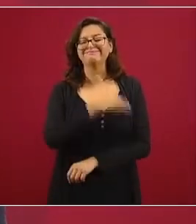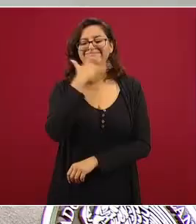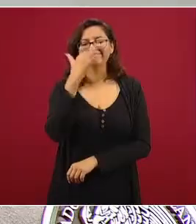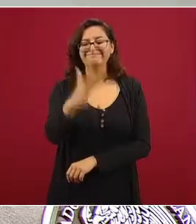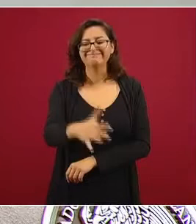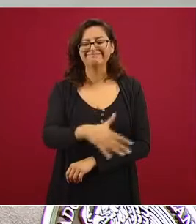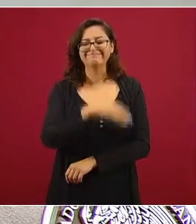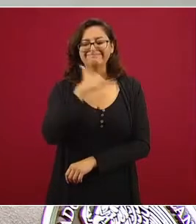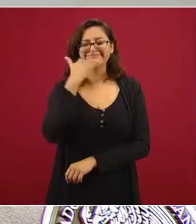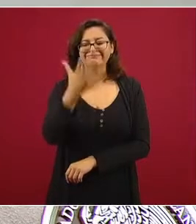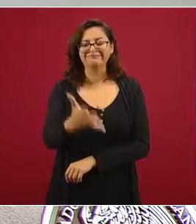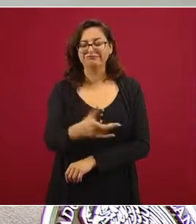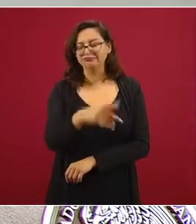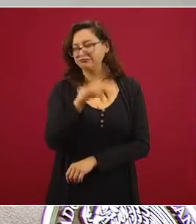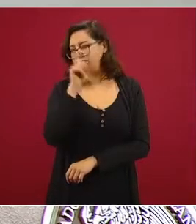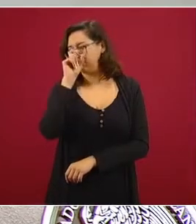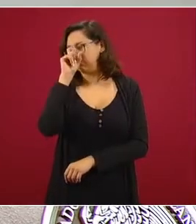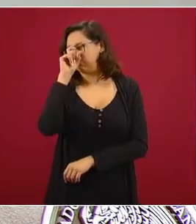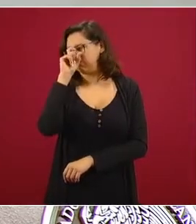pero eso hablo de la peste.